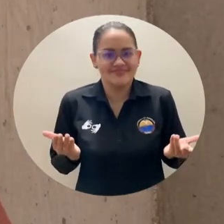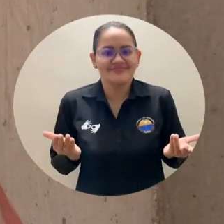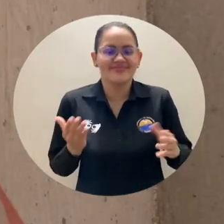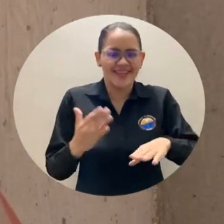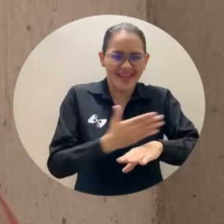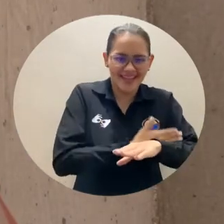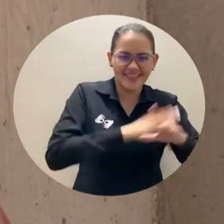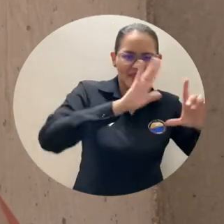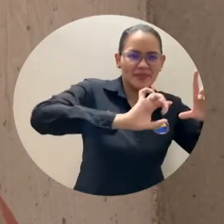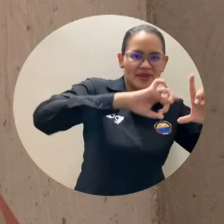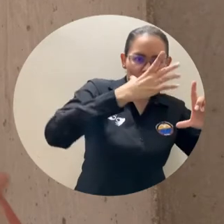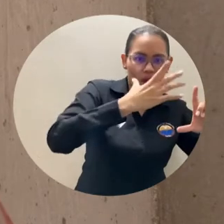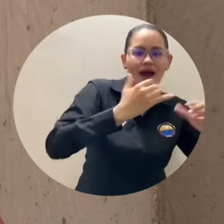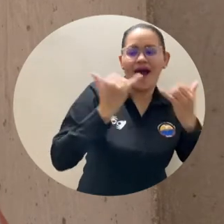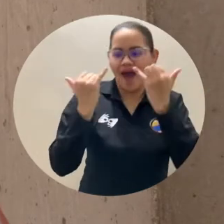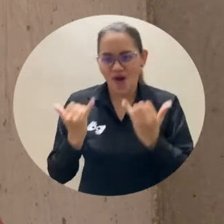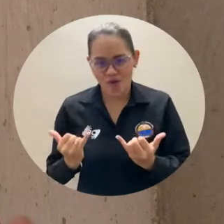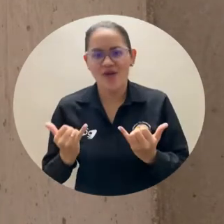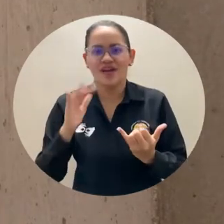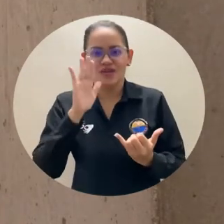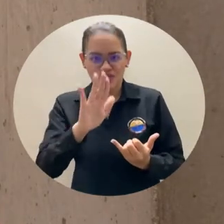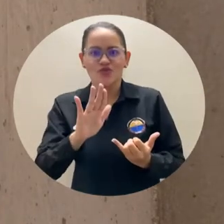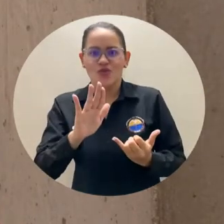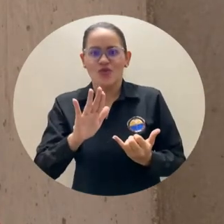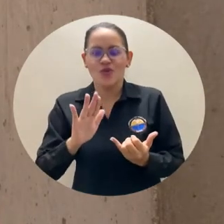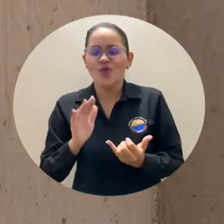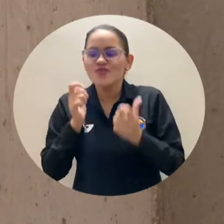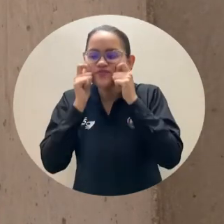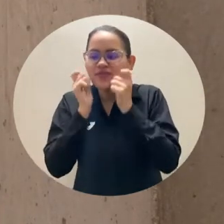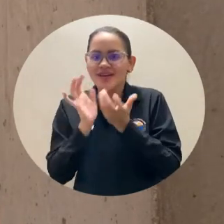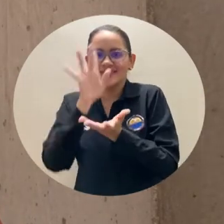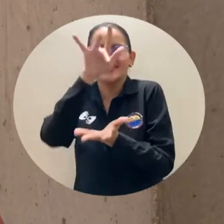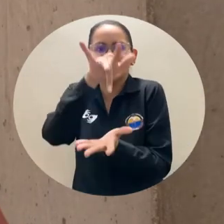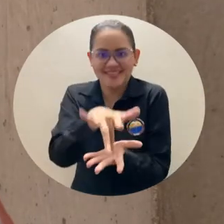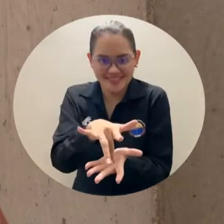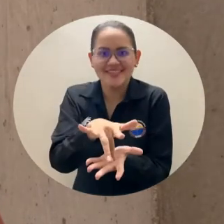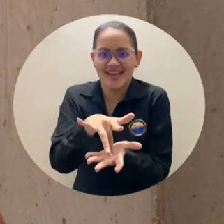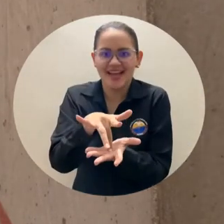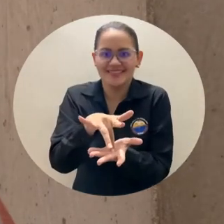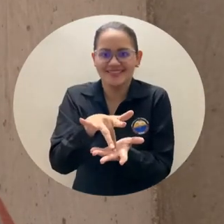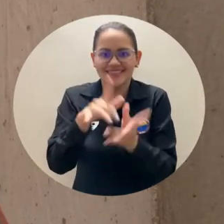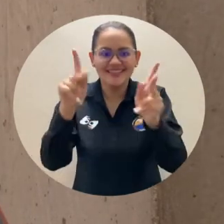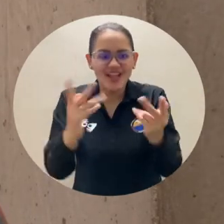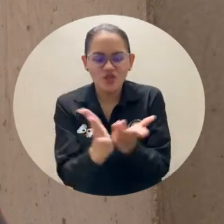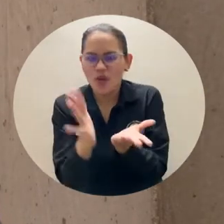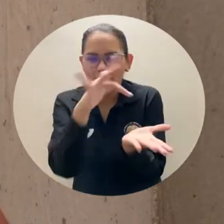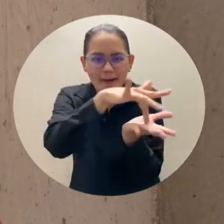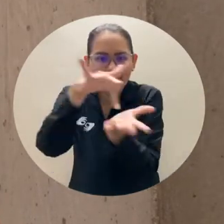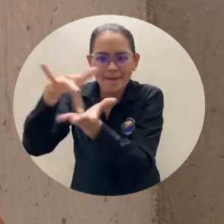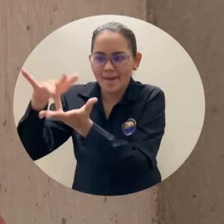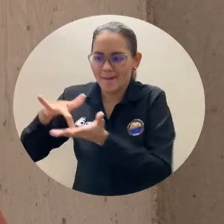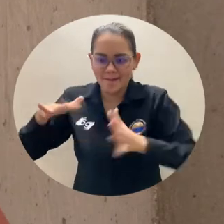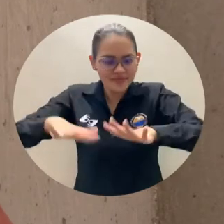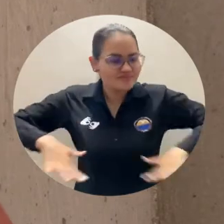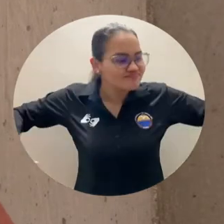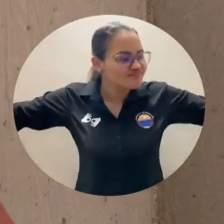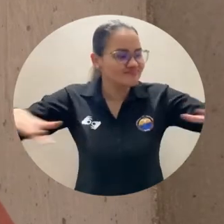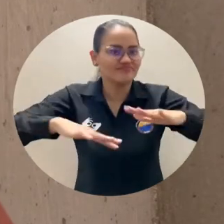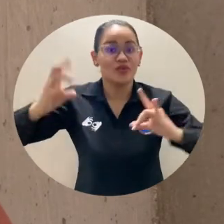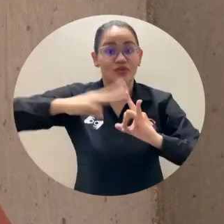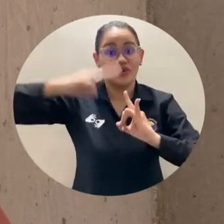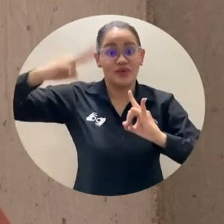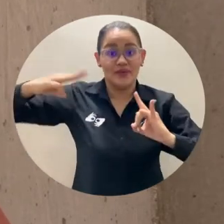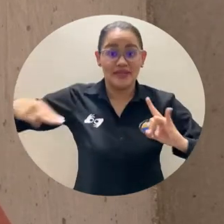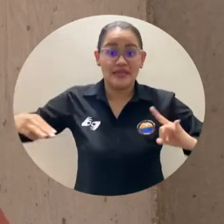presencialmente y retomar este ejercicio de enseñanza de aprendizaje con la asistencia de nuestros estudiantes al campus